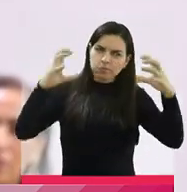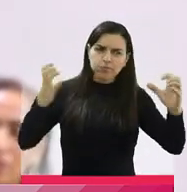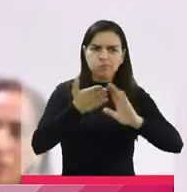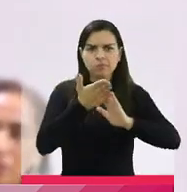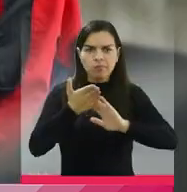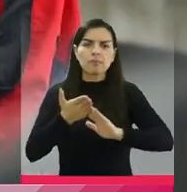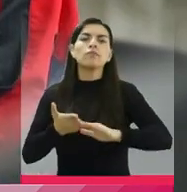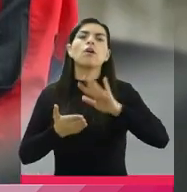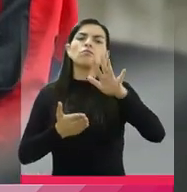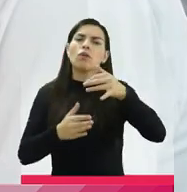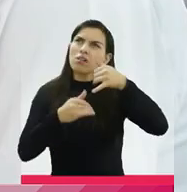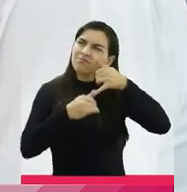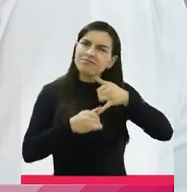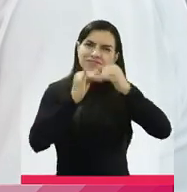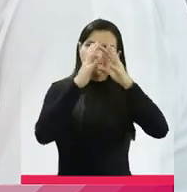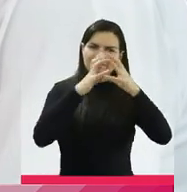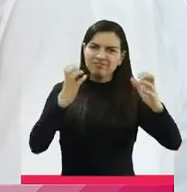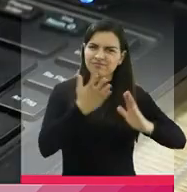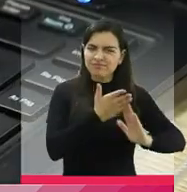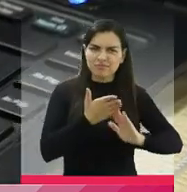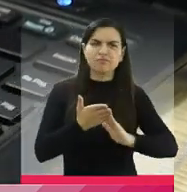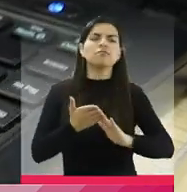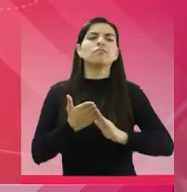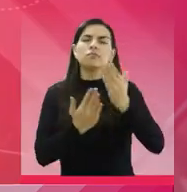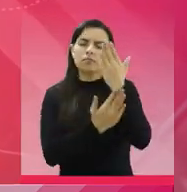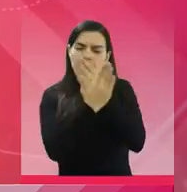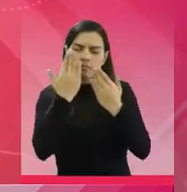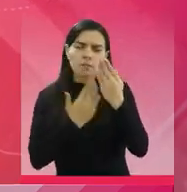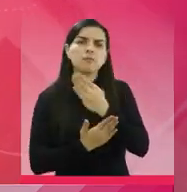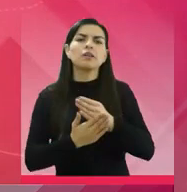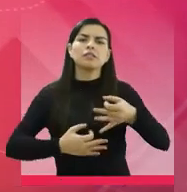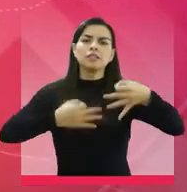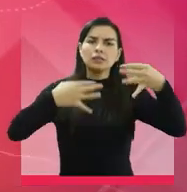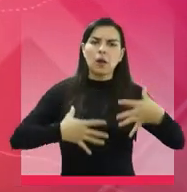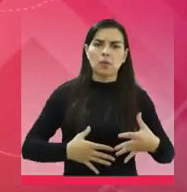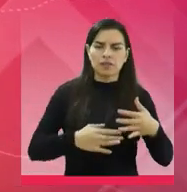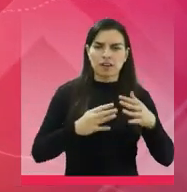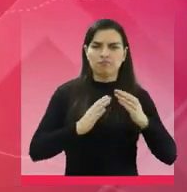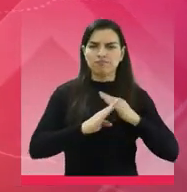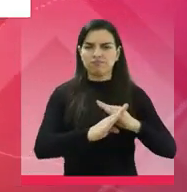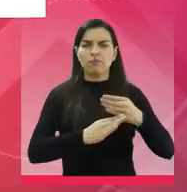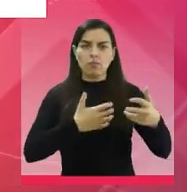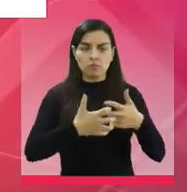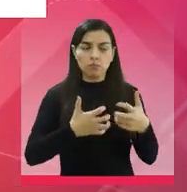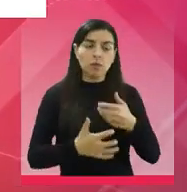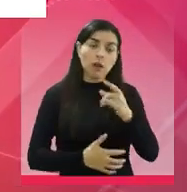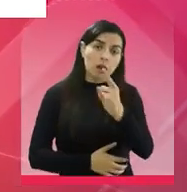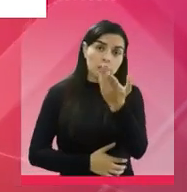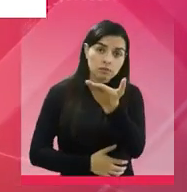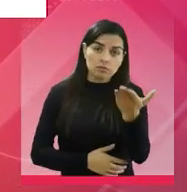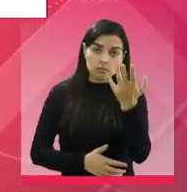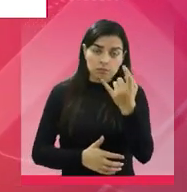de software y análisis y big data. Los interesados pueden ingresar al sitio www